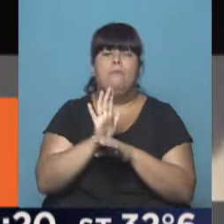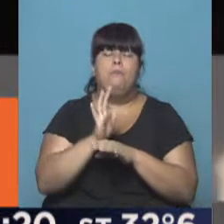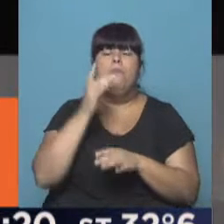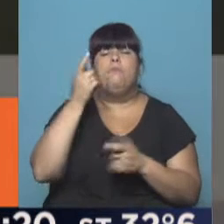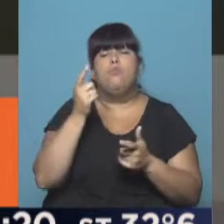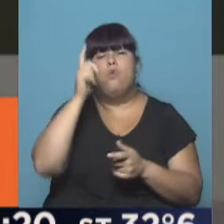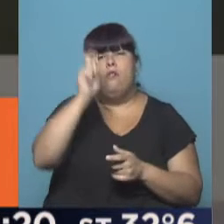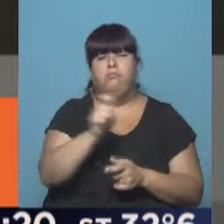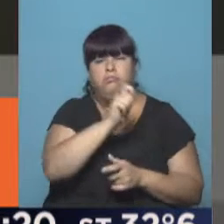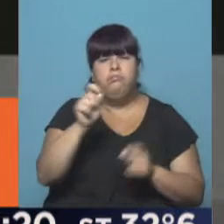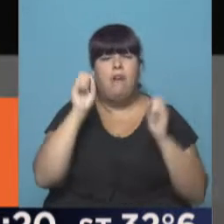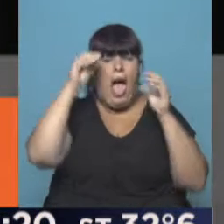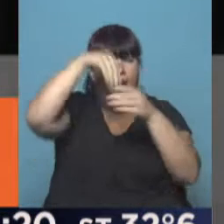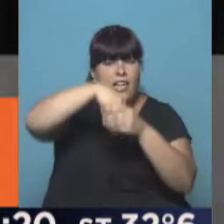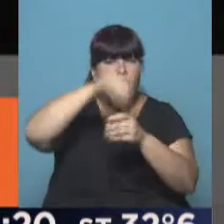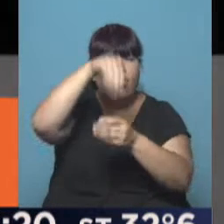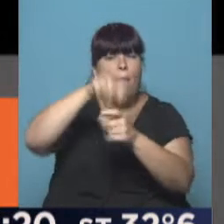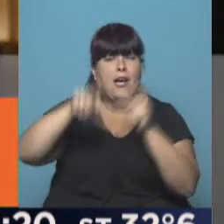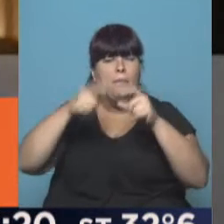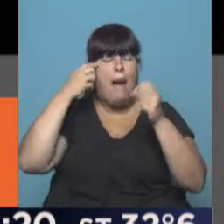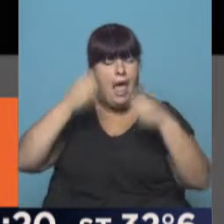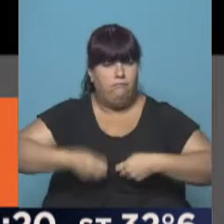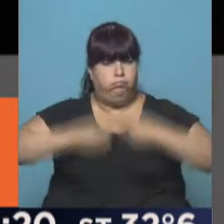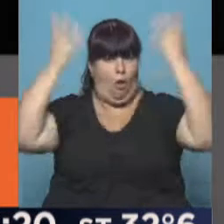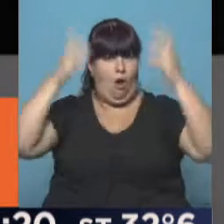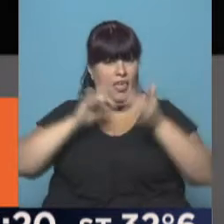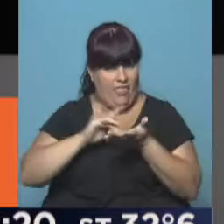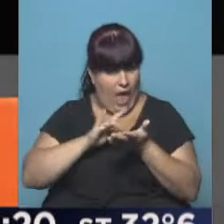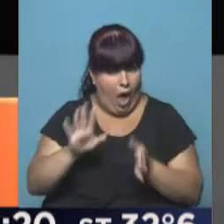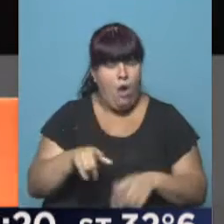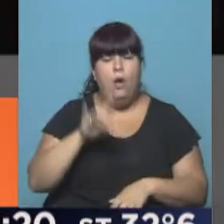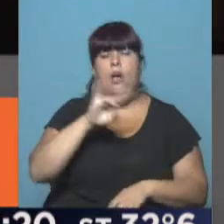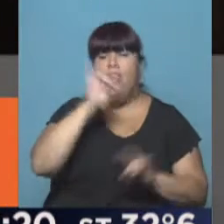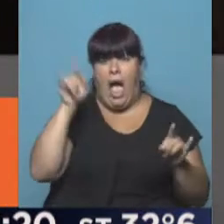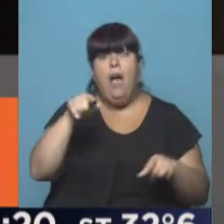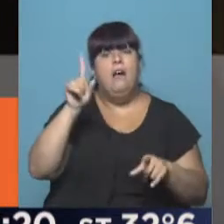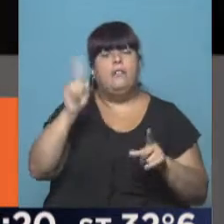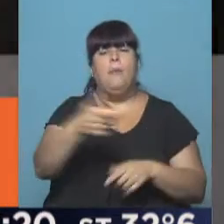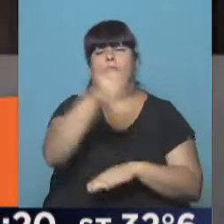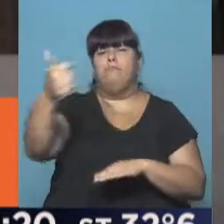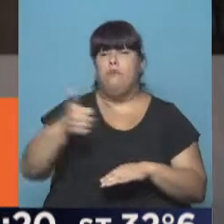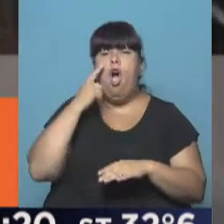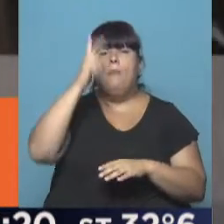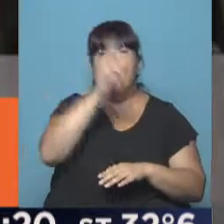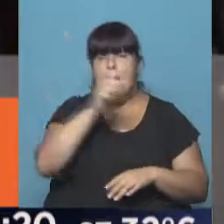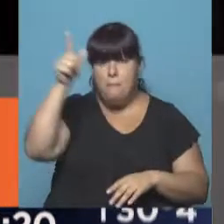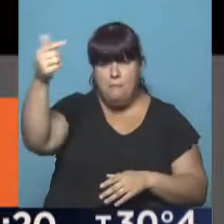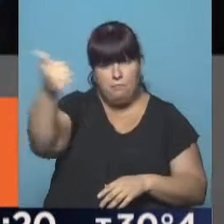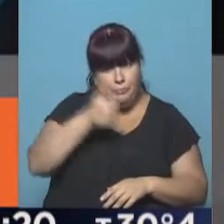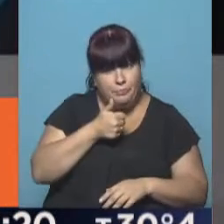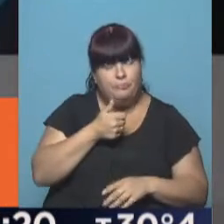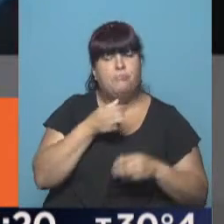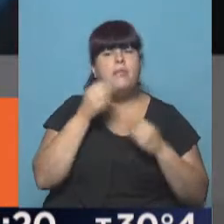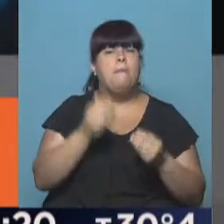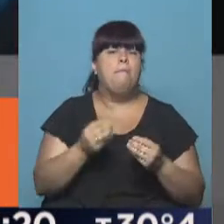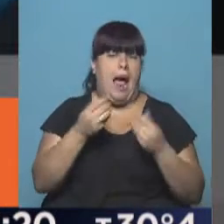particular exorcista que entra en la mente de los poseídos para expulsar a los demonios. Hasta él llega un representante del Vaticano para que